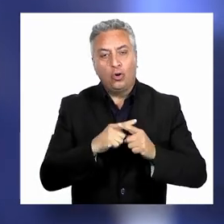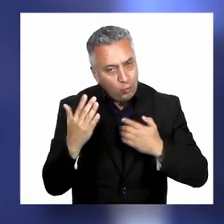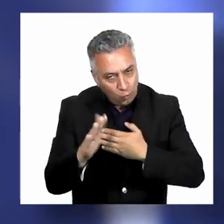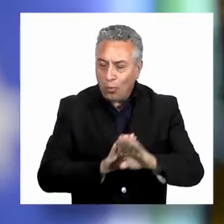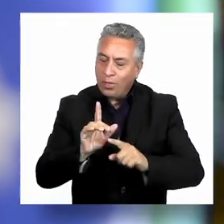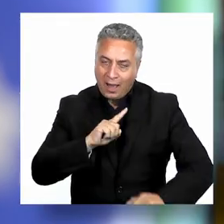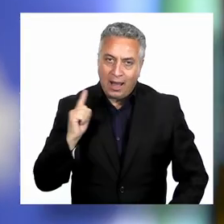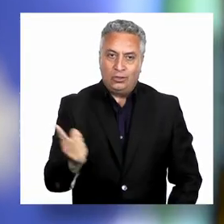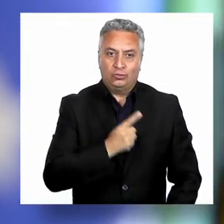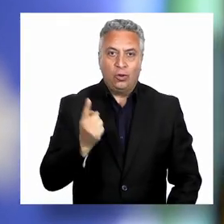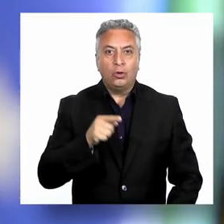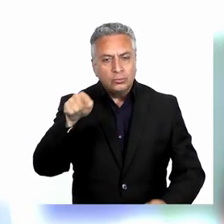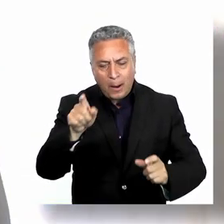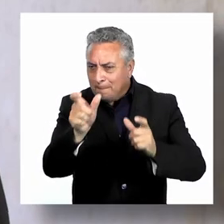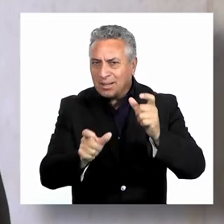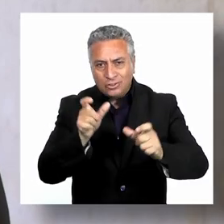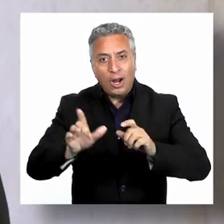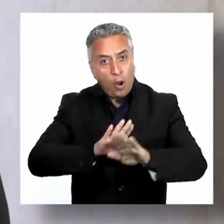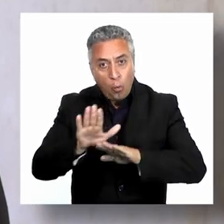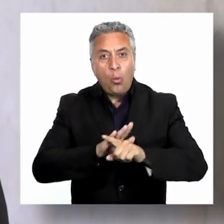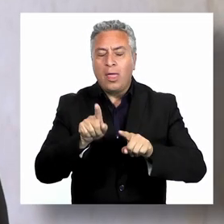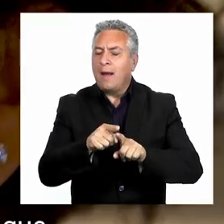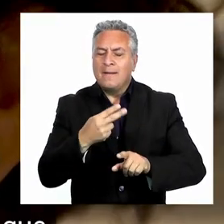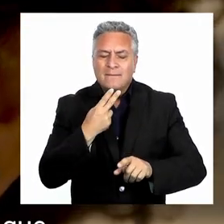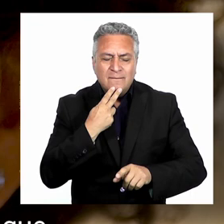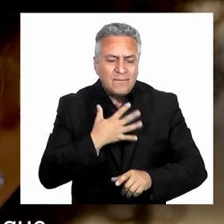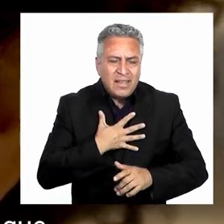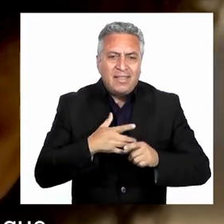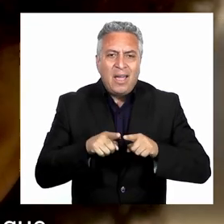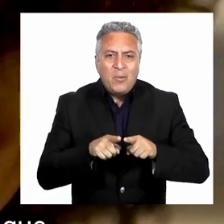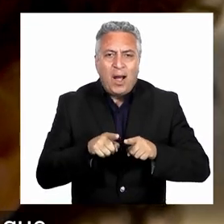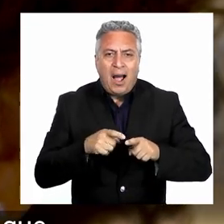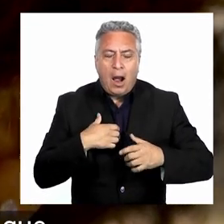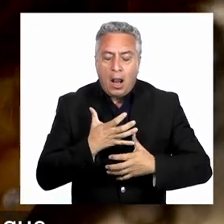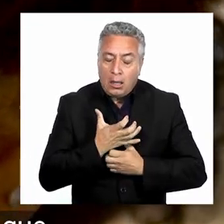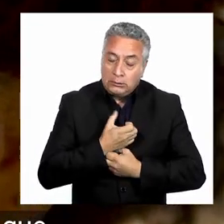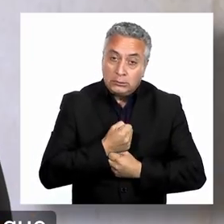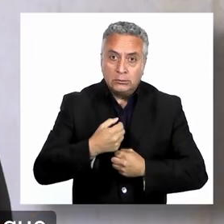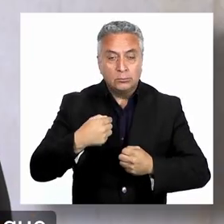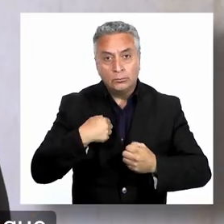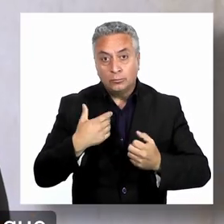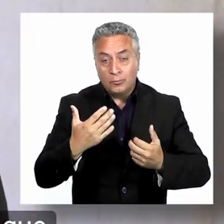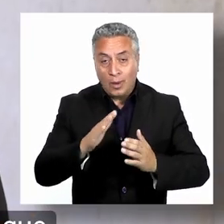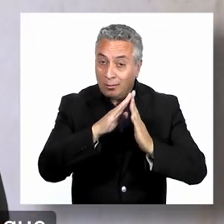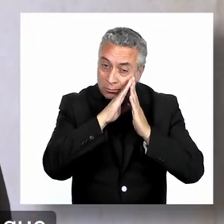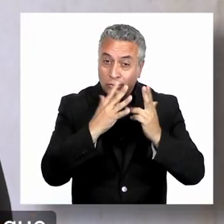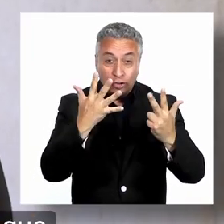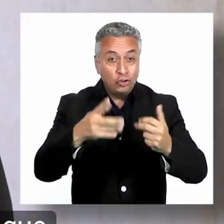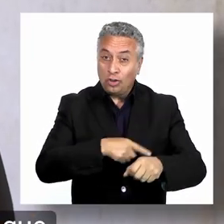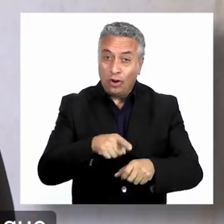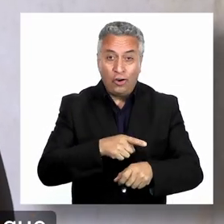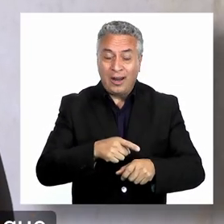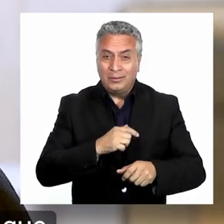cuidadora o cuidador vive una realidad tan diferente y agobiante. Yo no sé hace años lo que es dormir ocho horas,